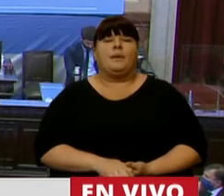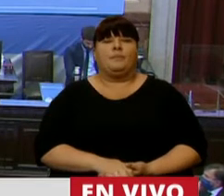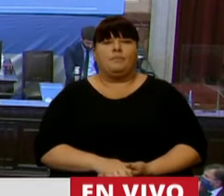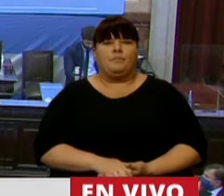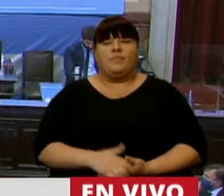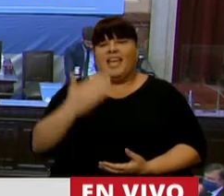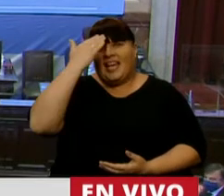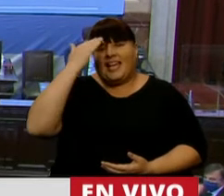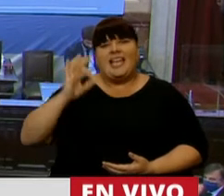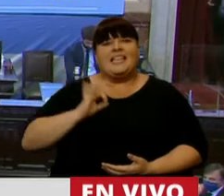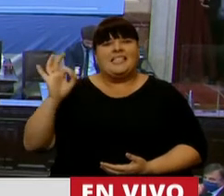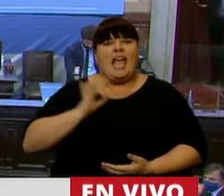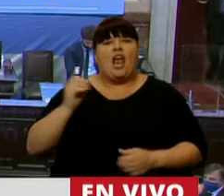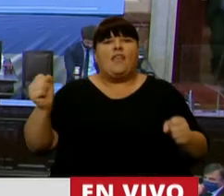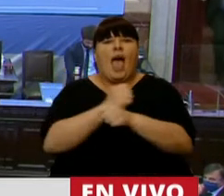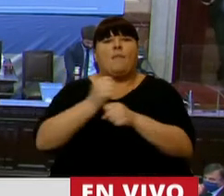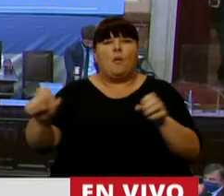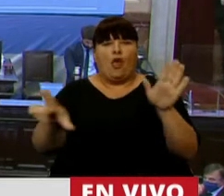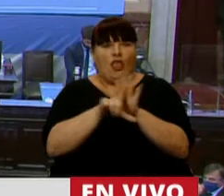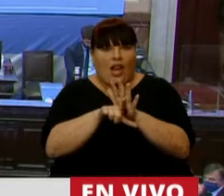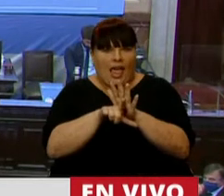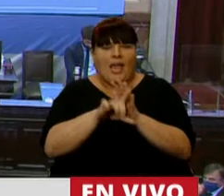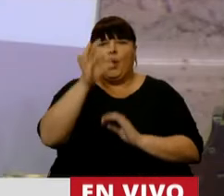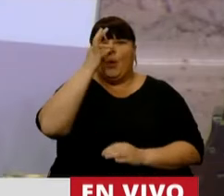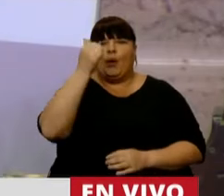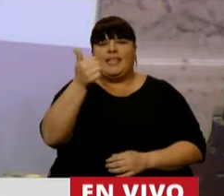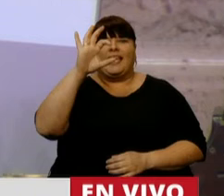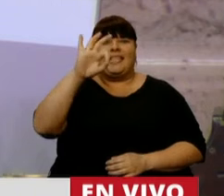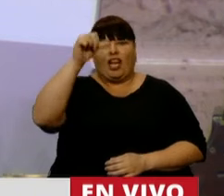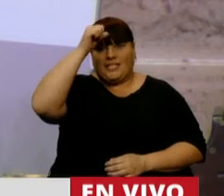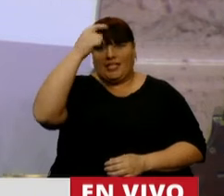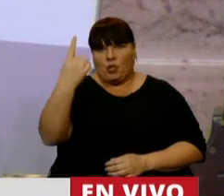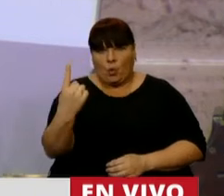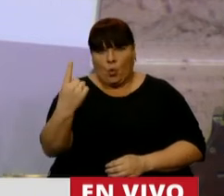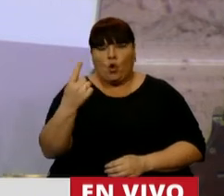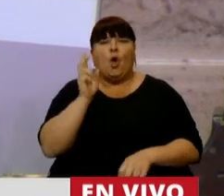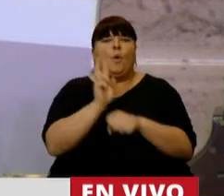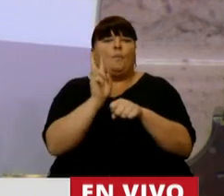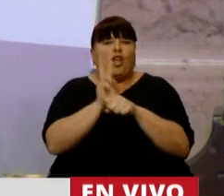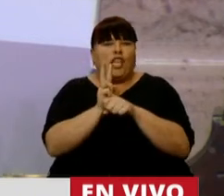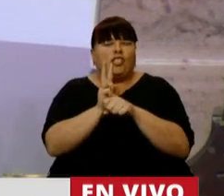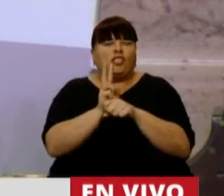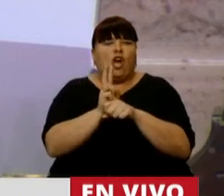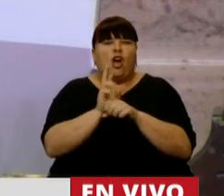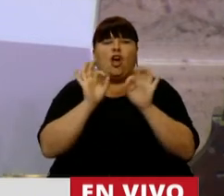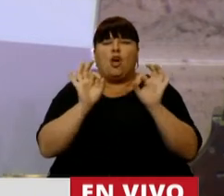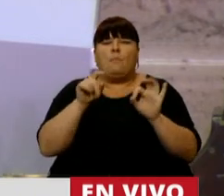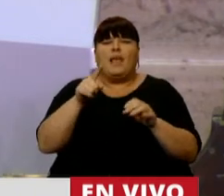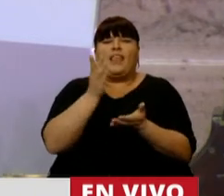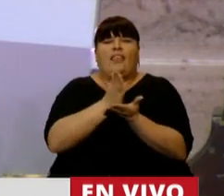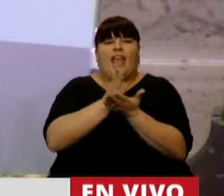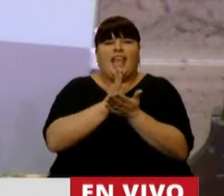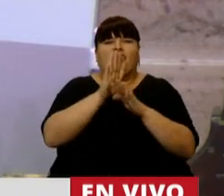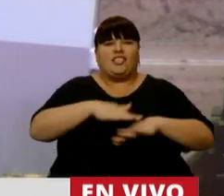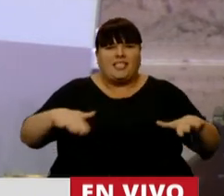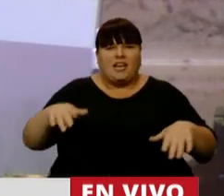cumplieron 15 años de la sanción de la ley 26061 de protección integral de los